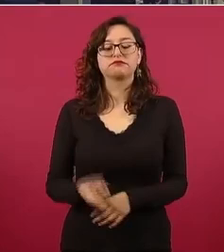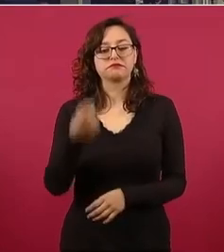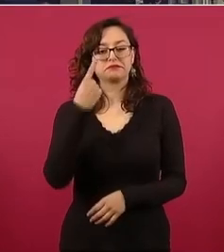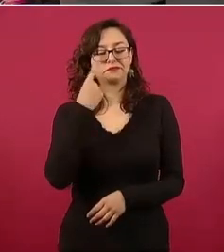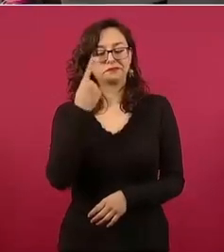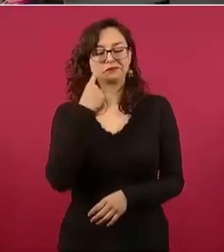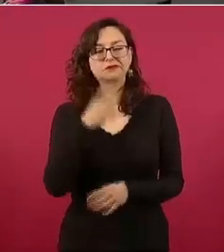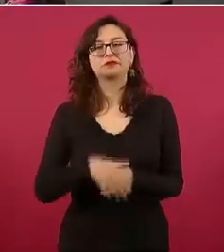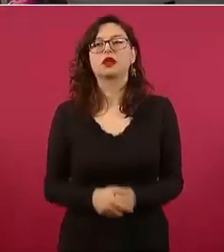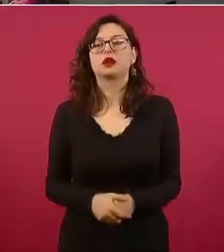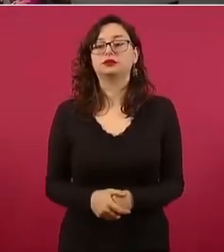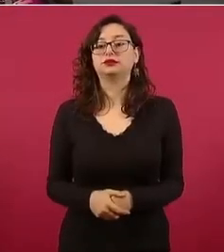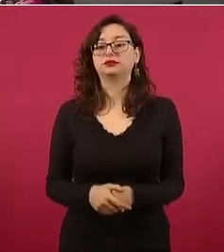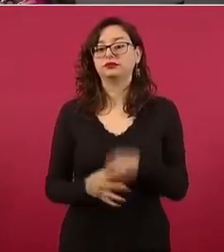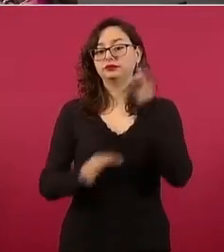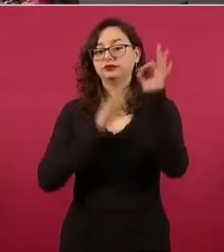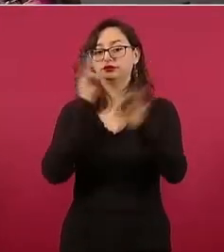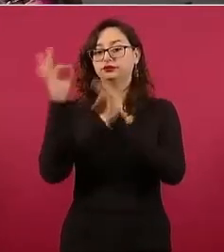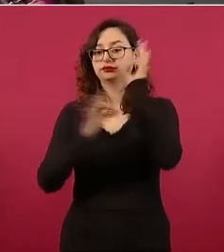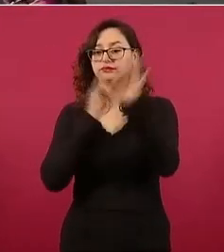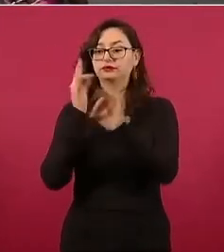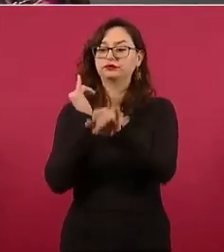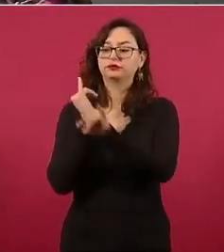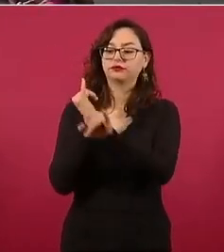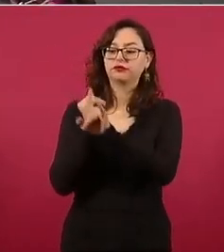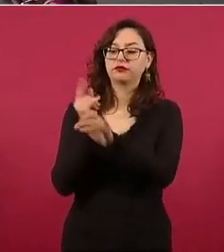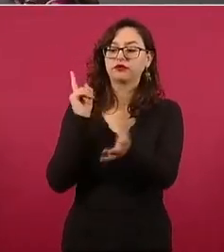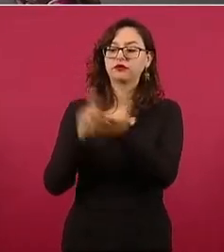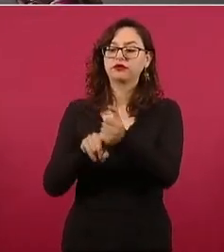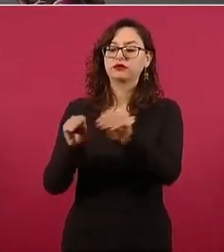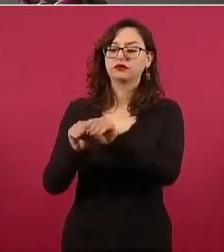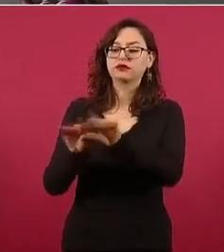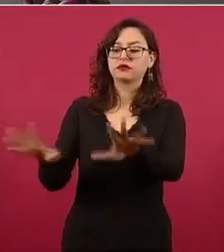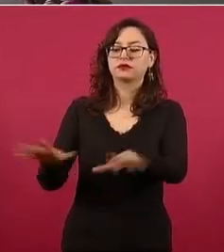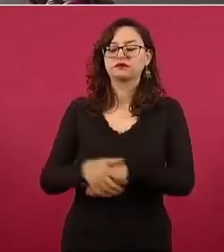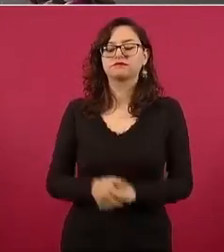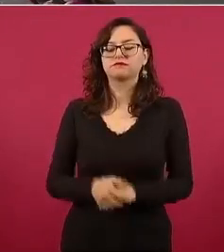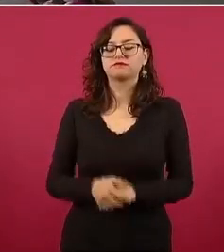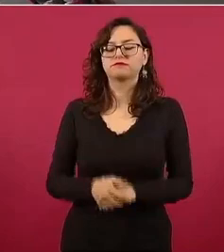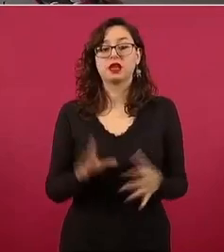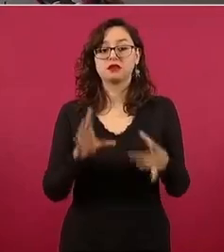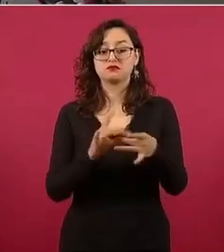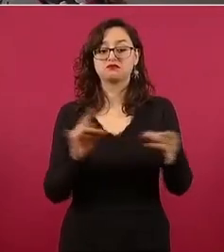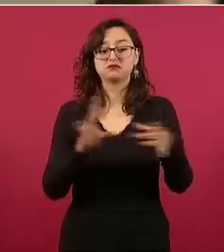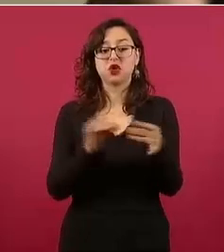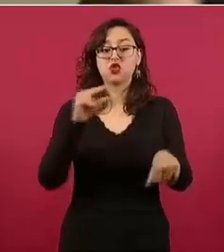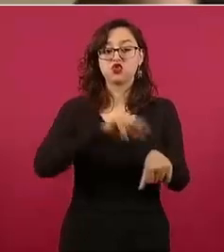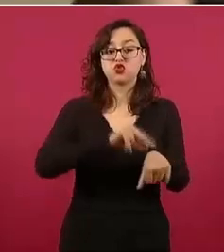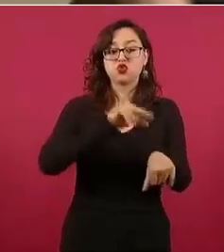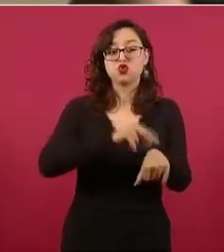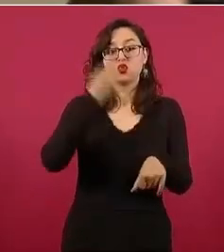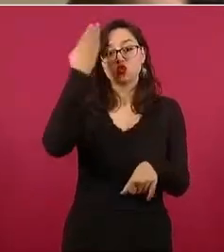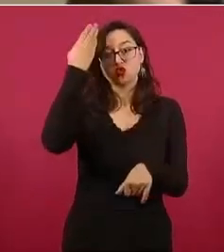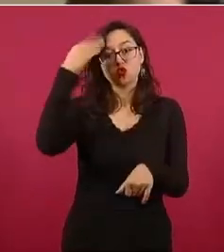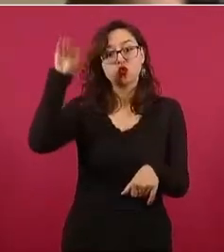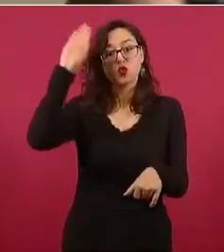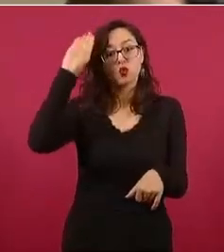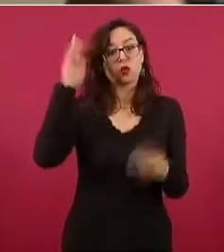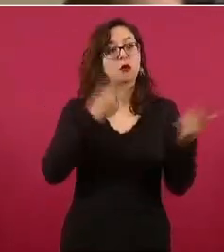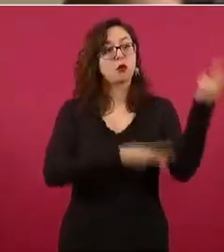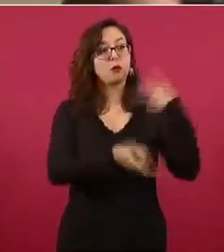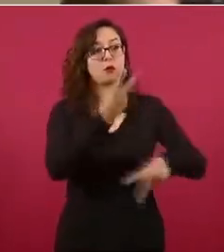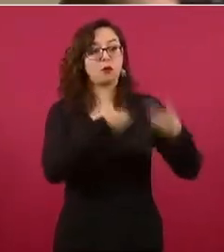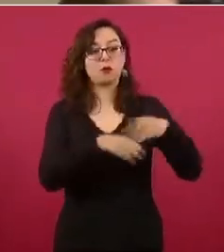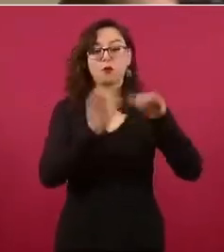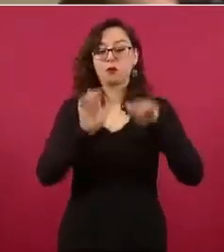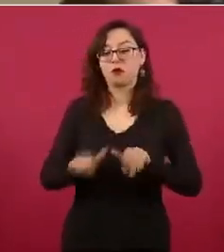sobre los privilegios que tenían los médicos cubanos que llegaron a México, así como en